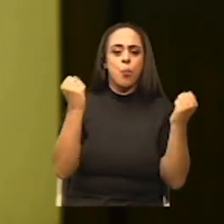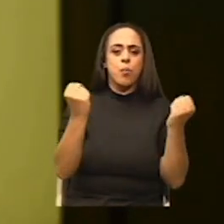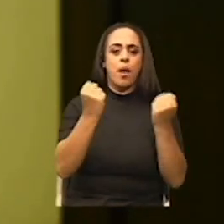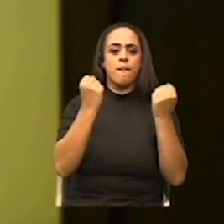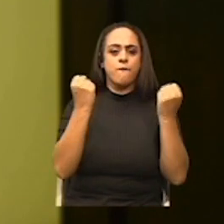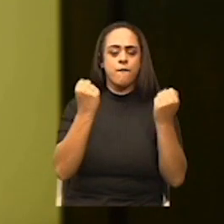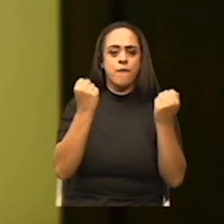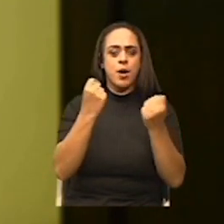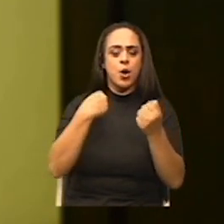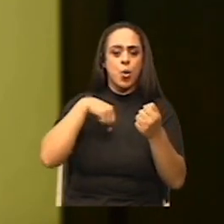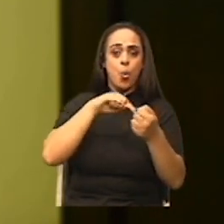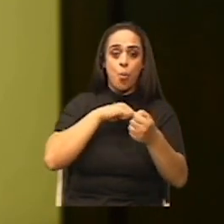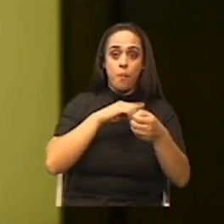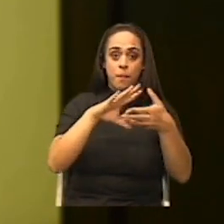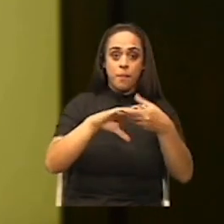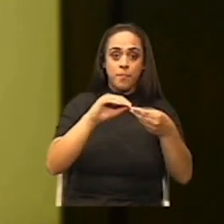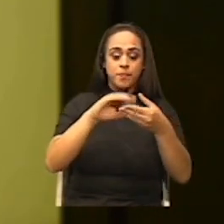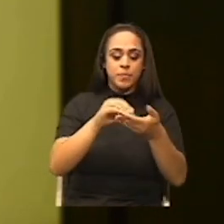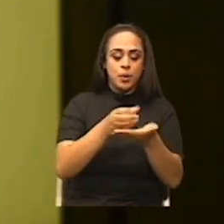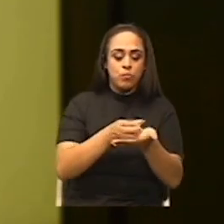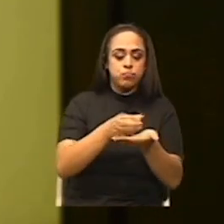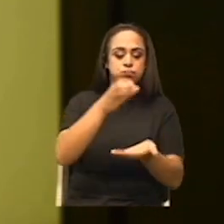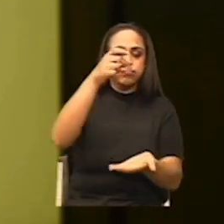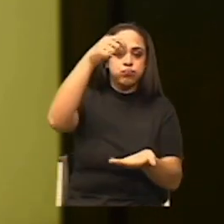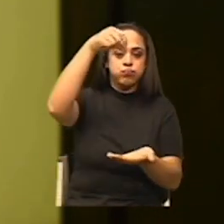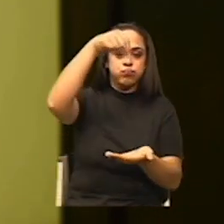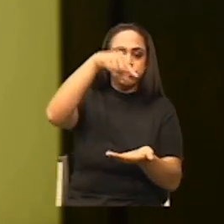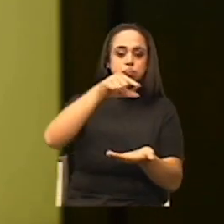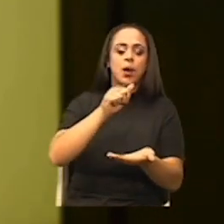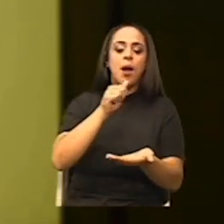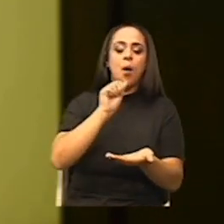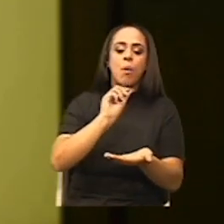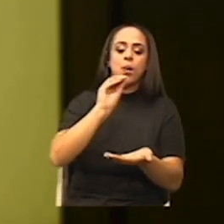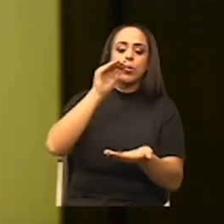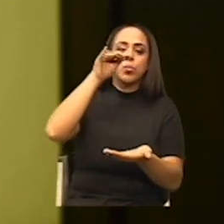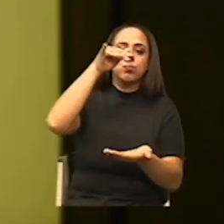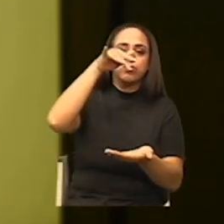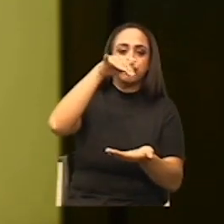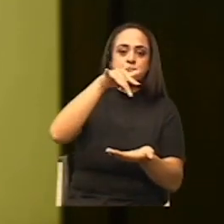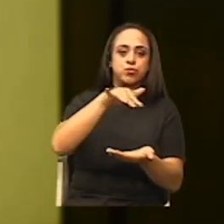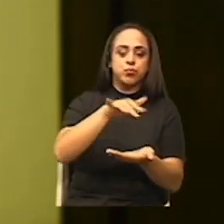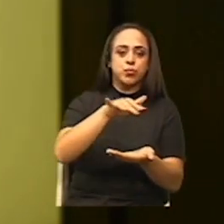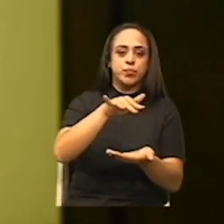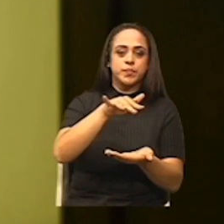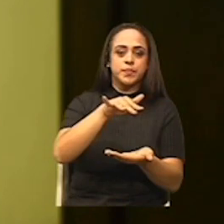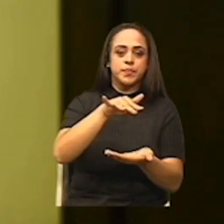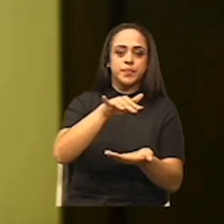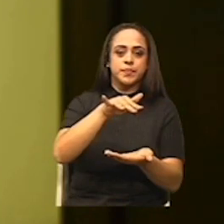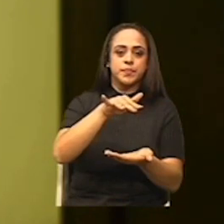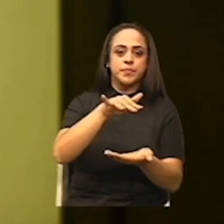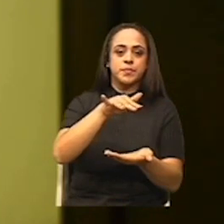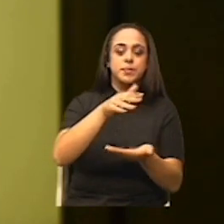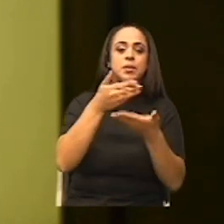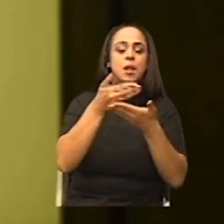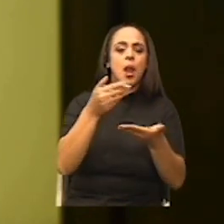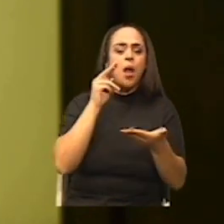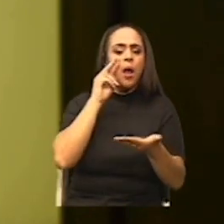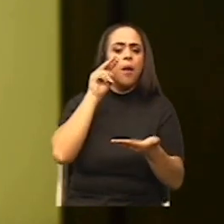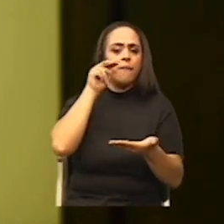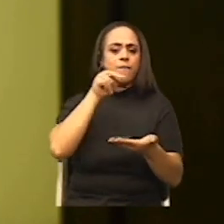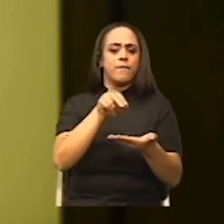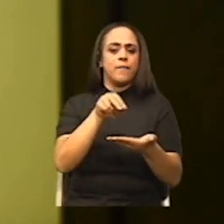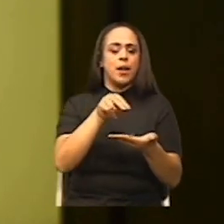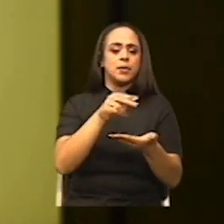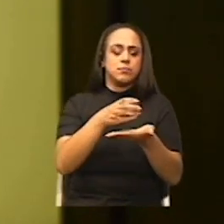Este volumen derramado corresponde al volumen del objeto que acabamos de depositar en la